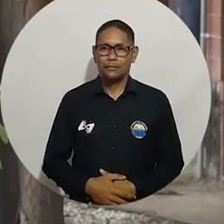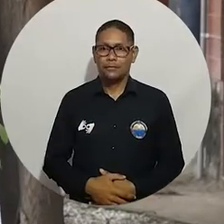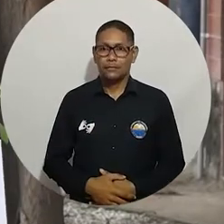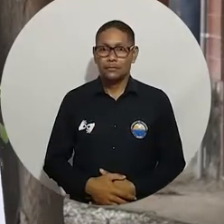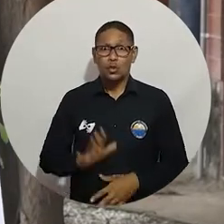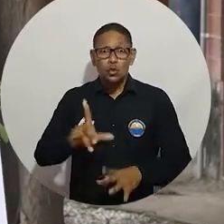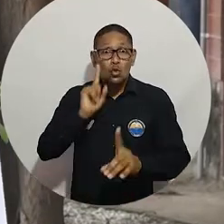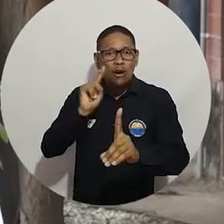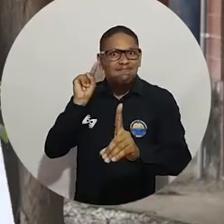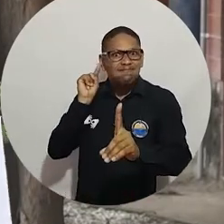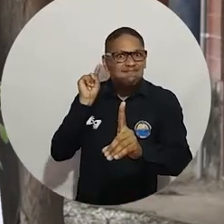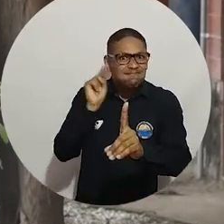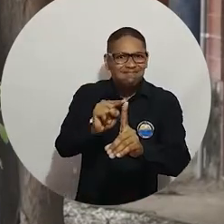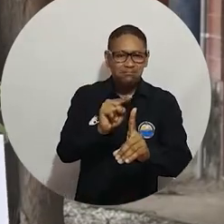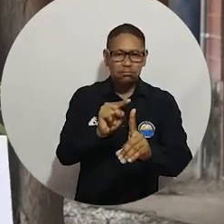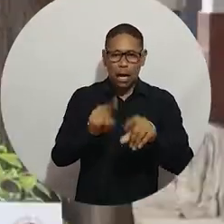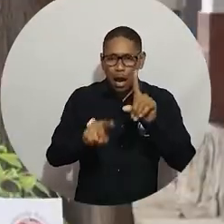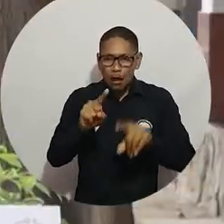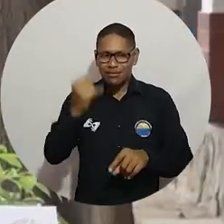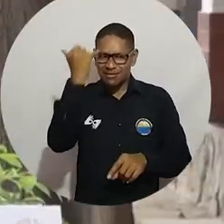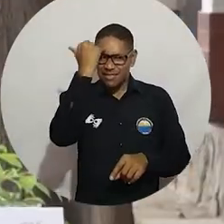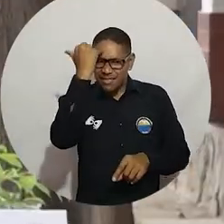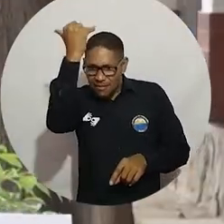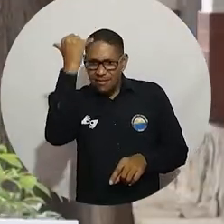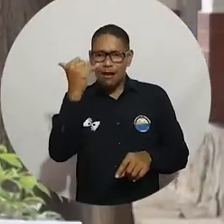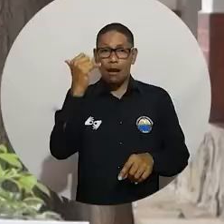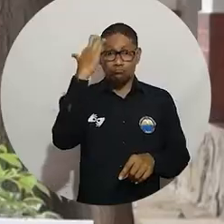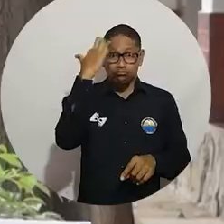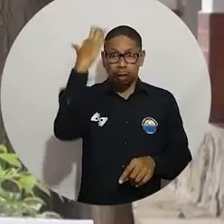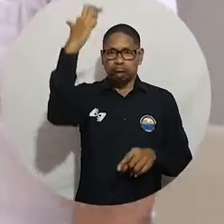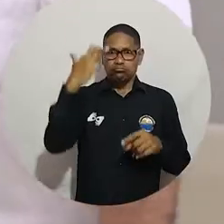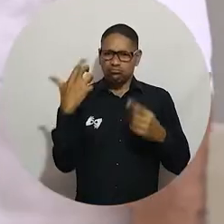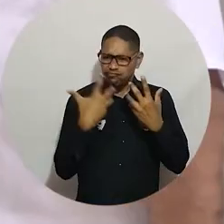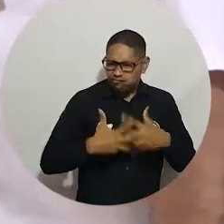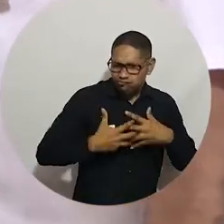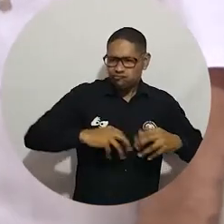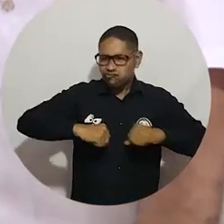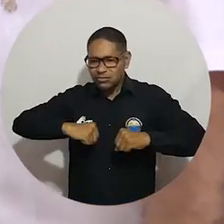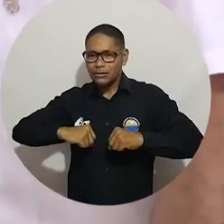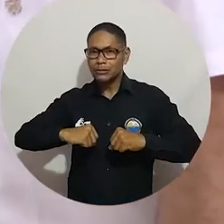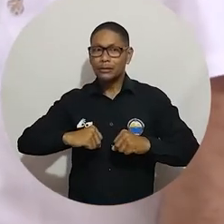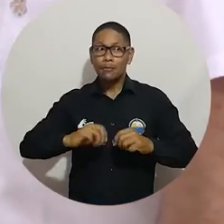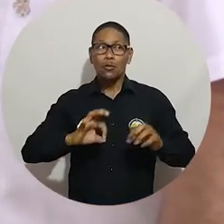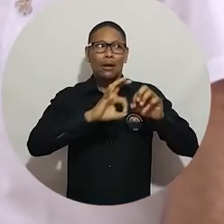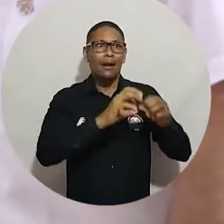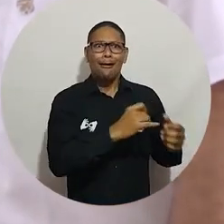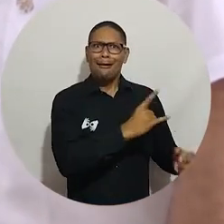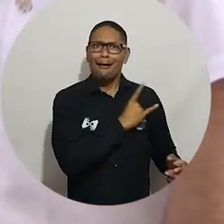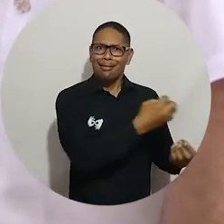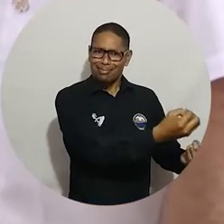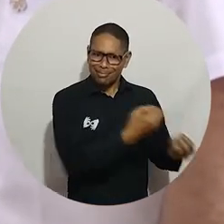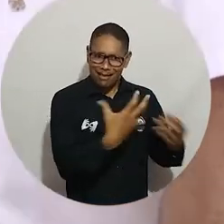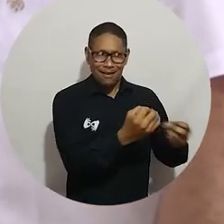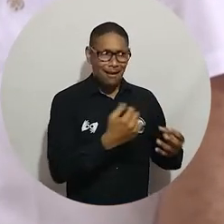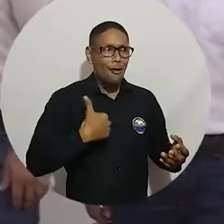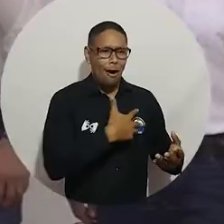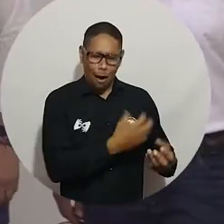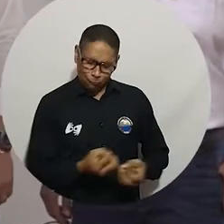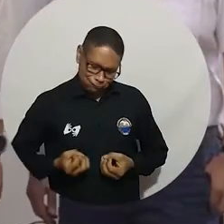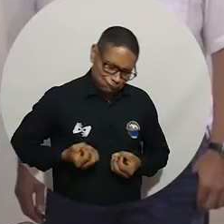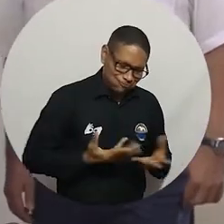tienen los emprendedores y sobre todo profesionales. Esto es devolverle a la universidad lo que tanto ha hecho por nosotros formándonos como profesionales.